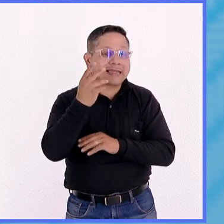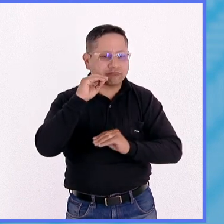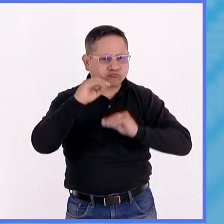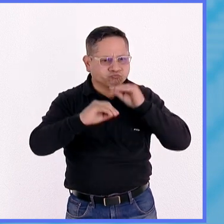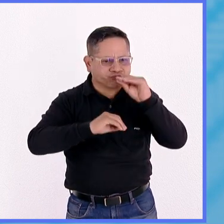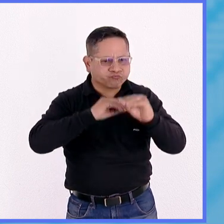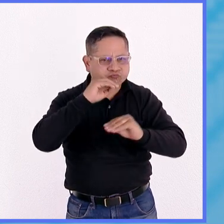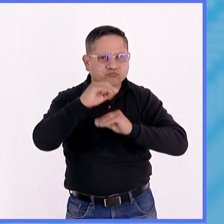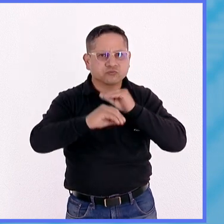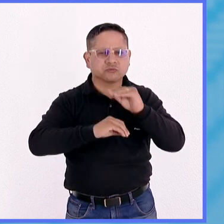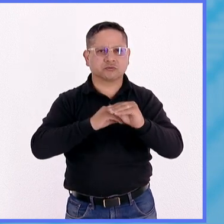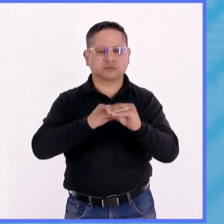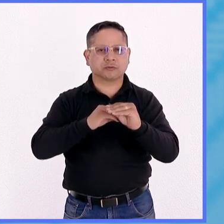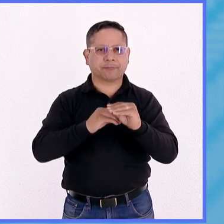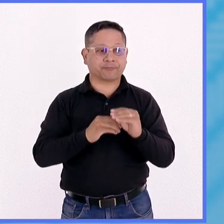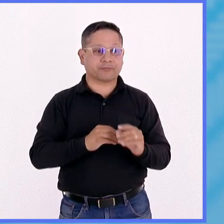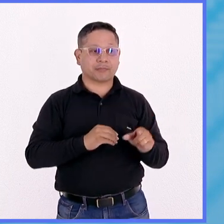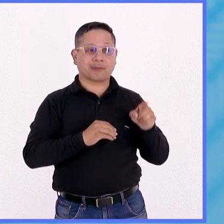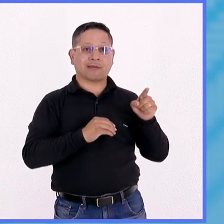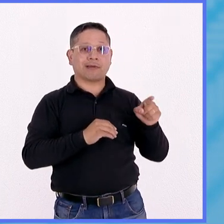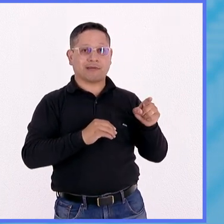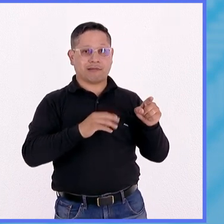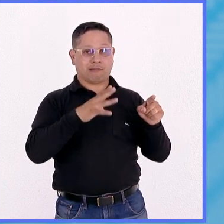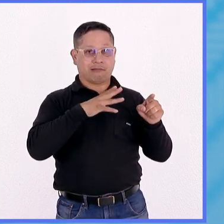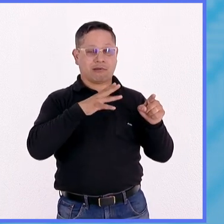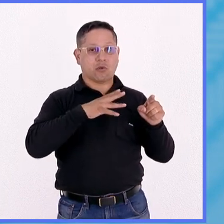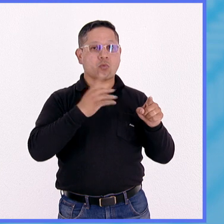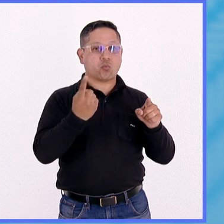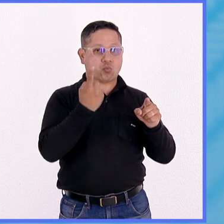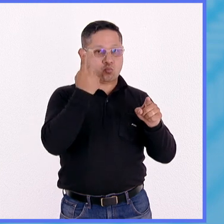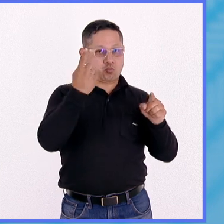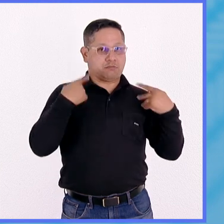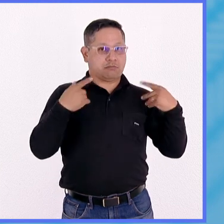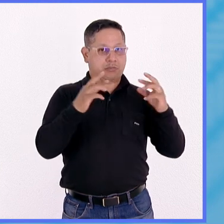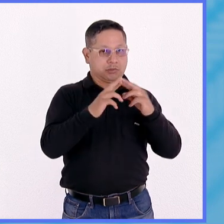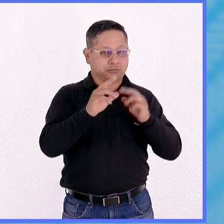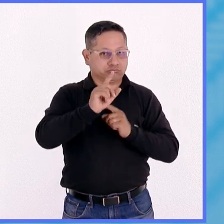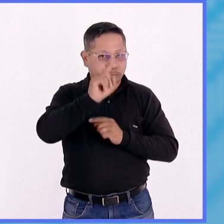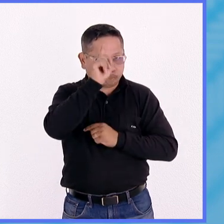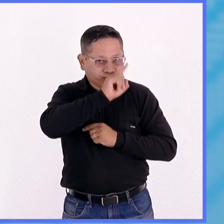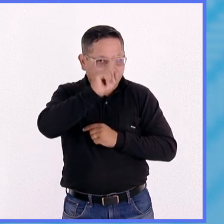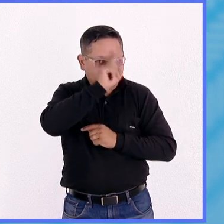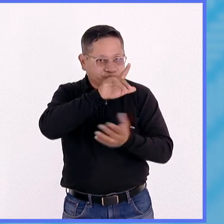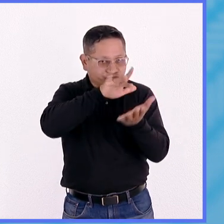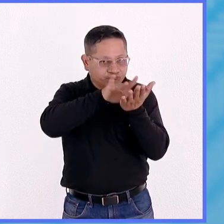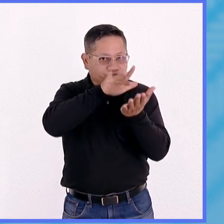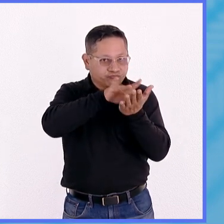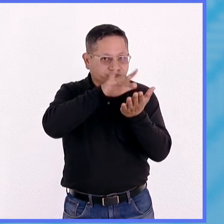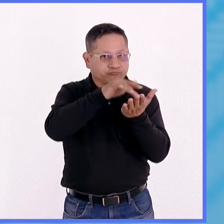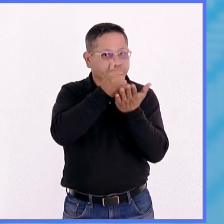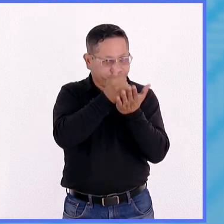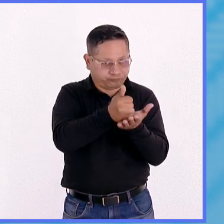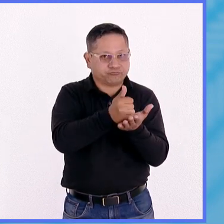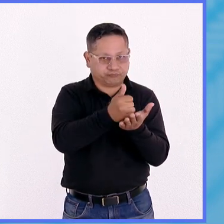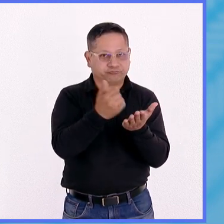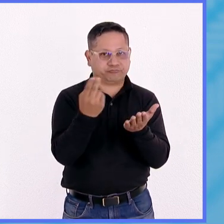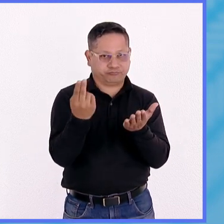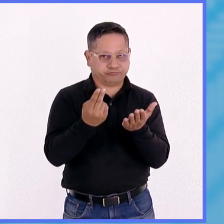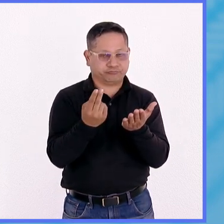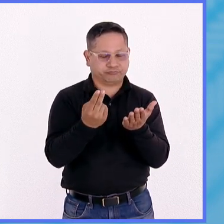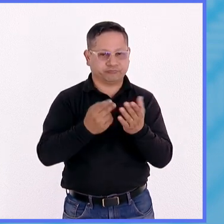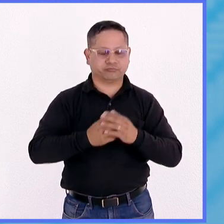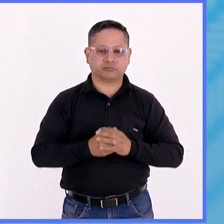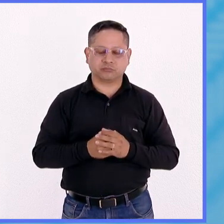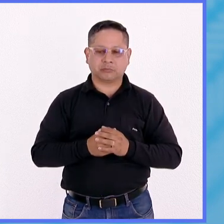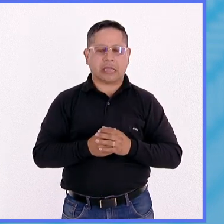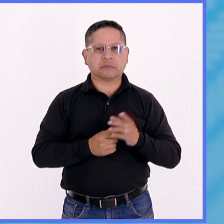Deben tener un asesor de la universidad que los está apoyando. Y, bueno, algo